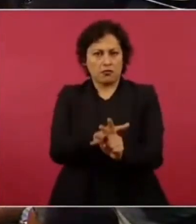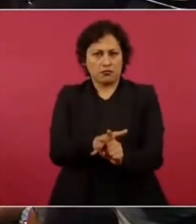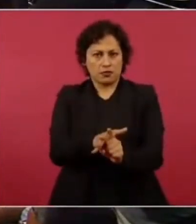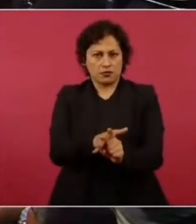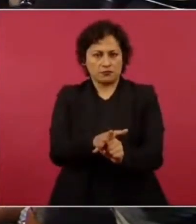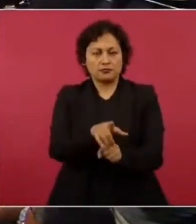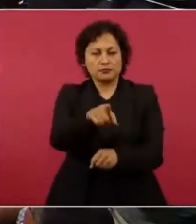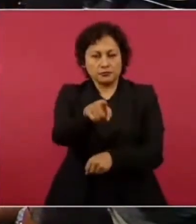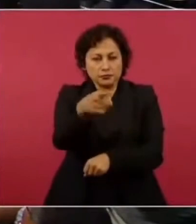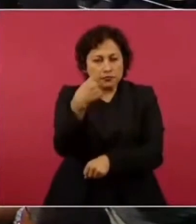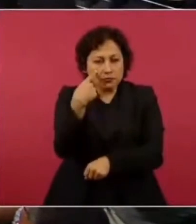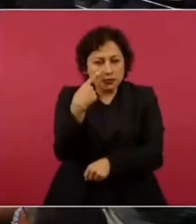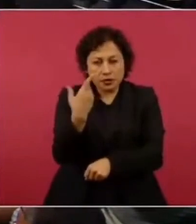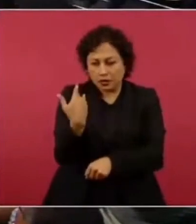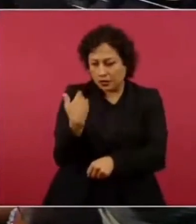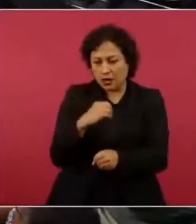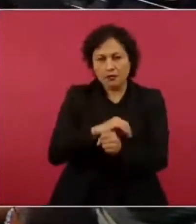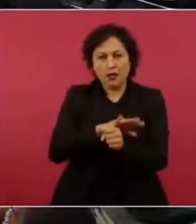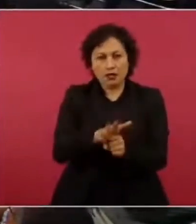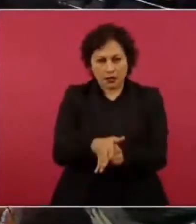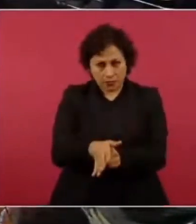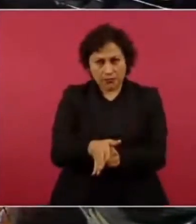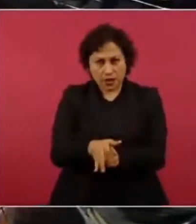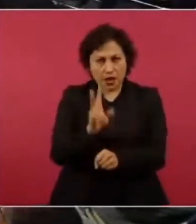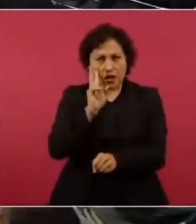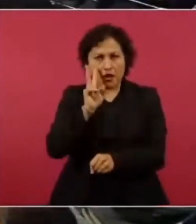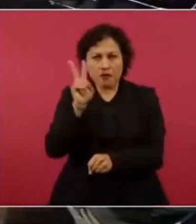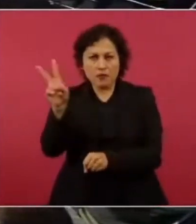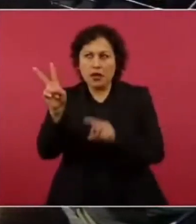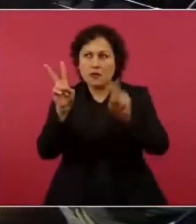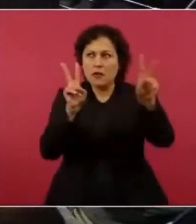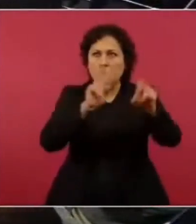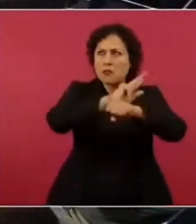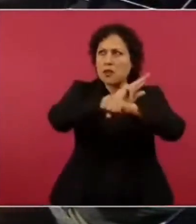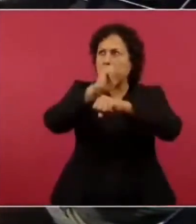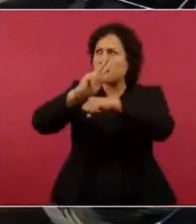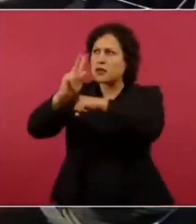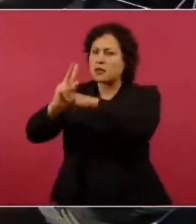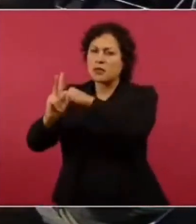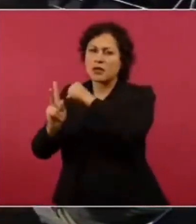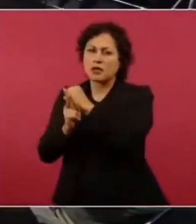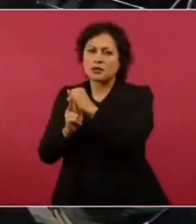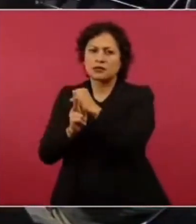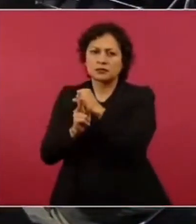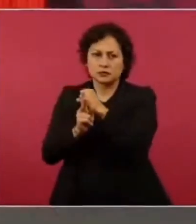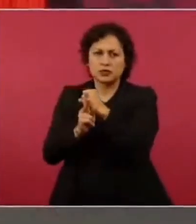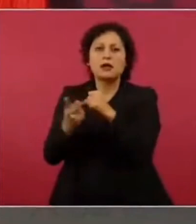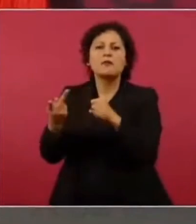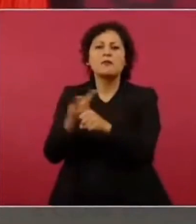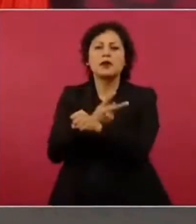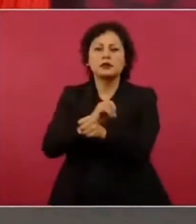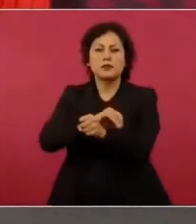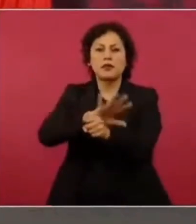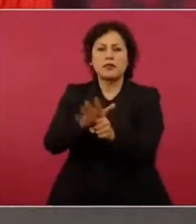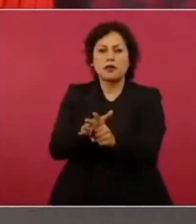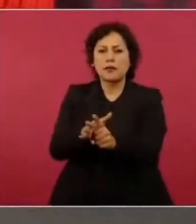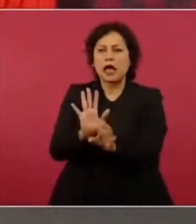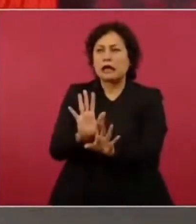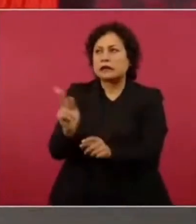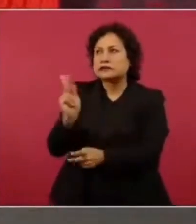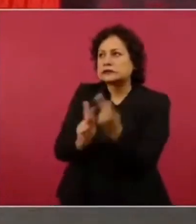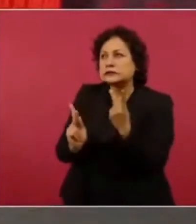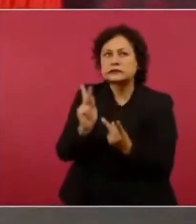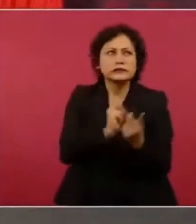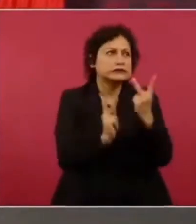de cómo estaban las deudas en los distintos países antes de la pandemia y cómo están ahora